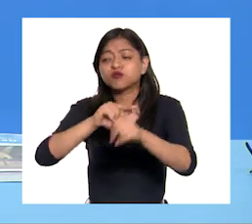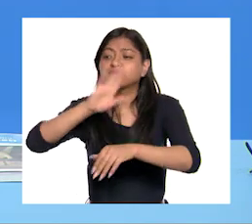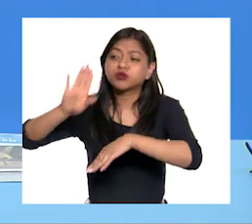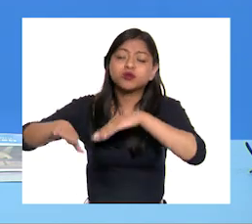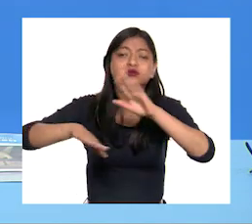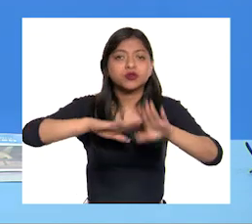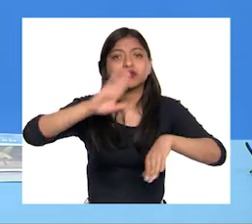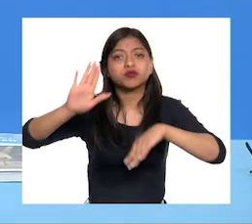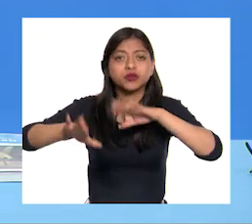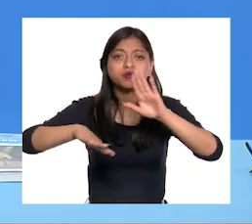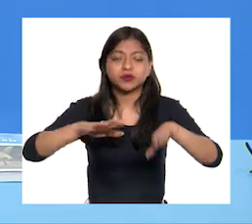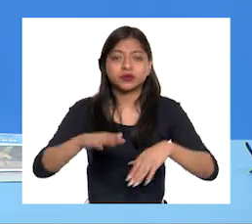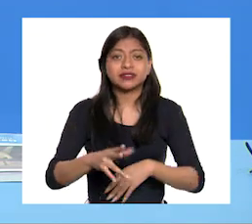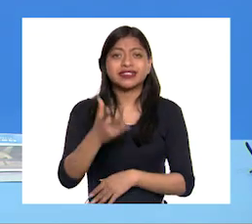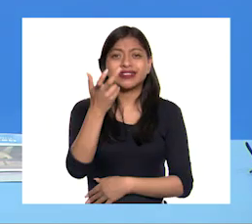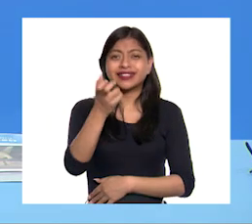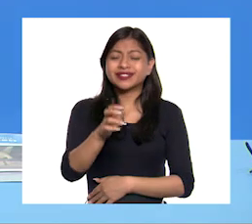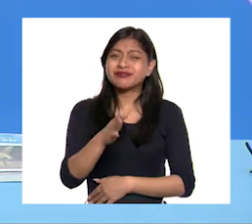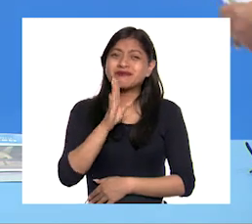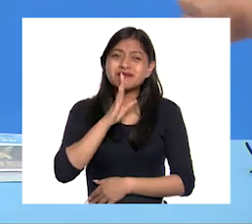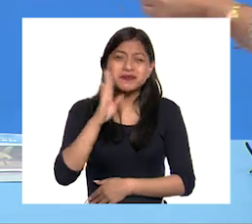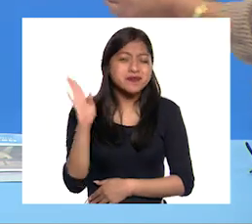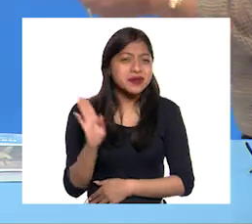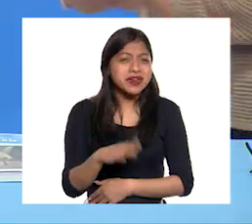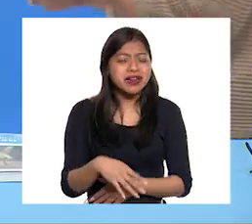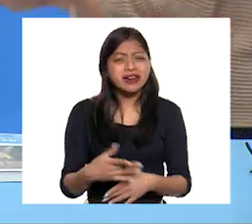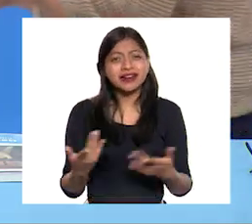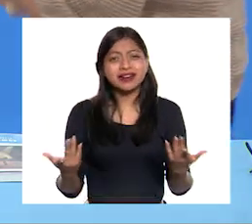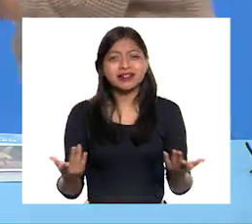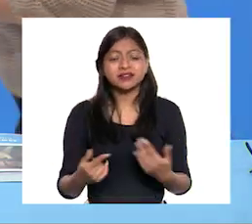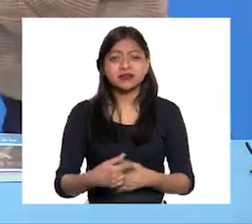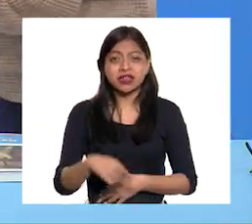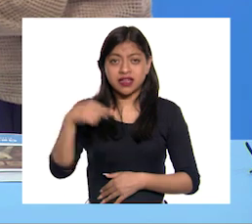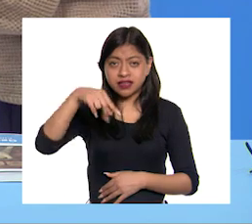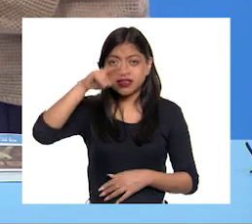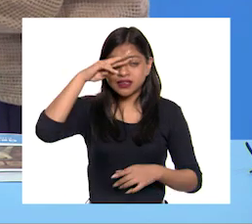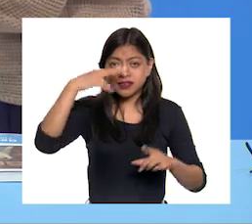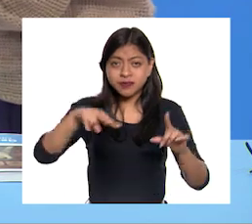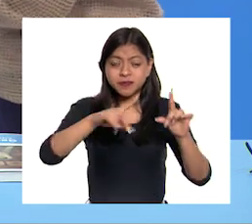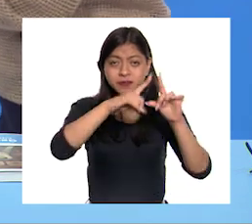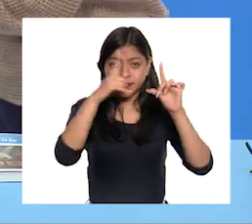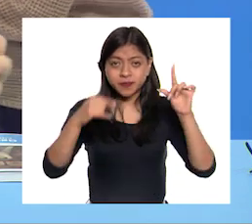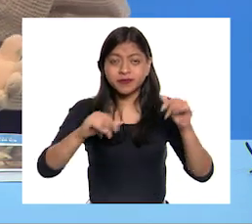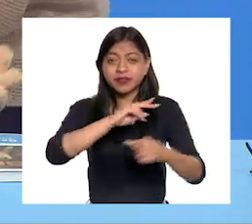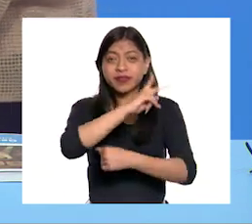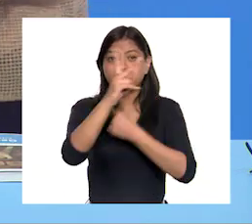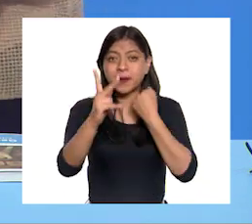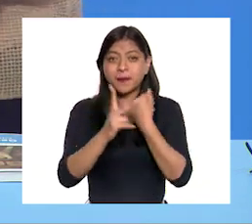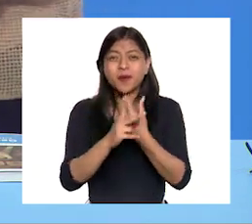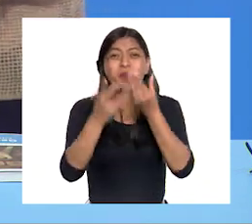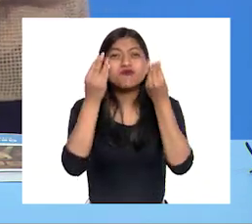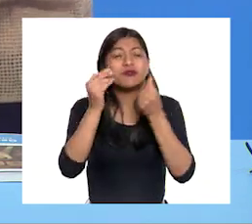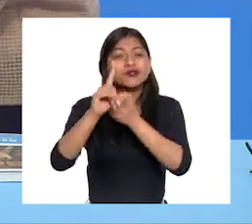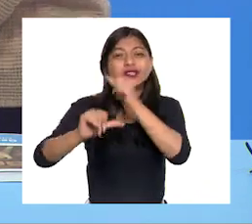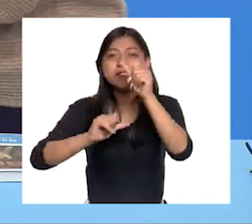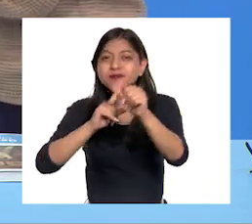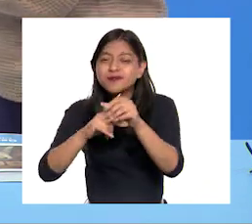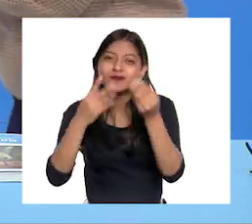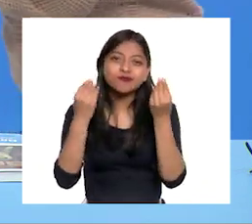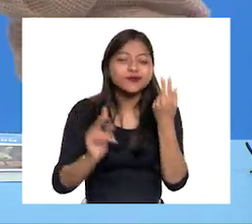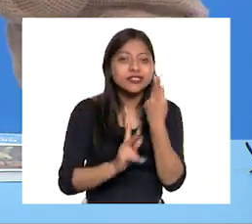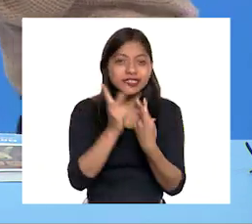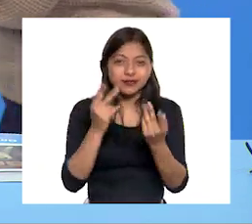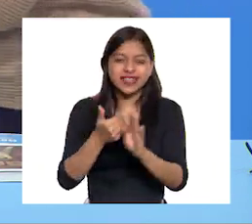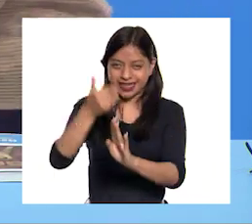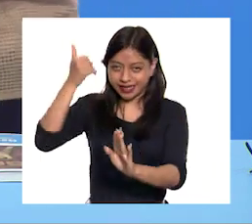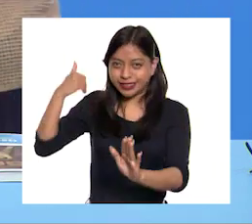¡Eso es muy grave! ¡Ay! Y en el caso de México, que es un país mega diverso Como lo vimos en